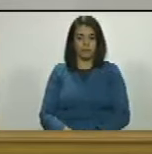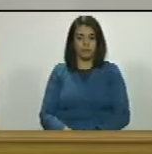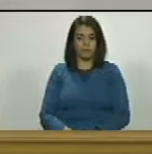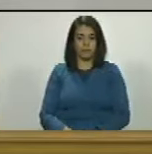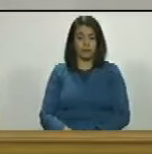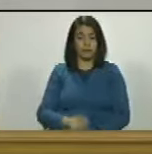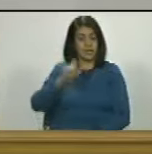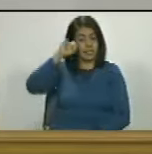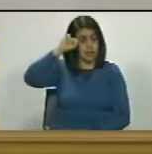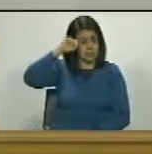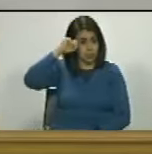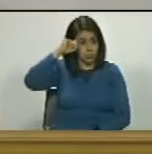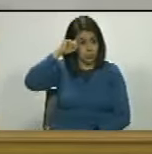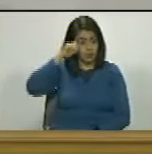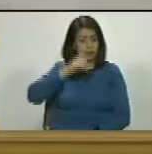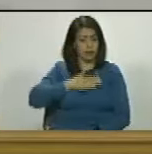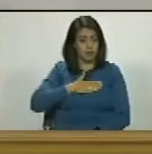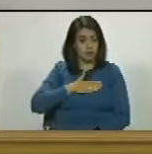se acordarán de mí